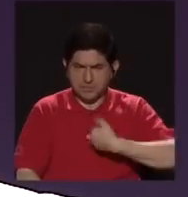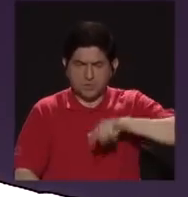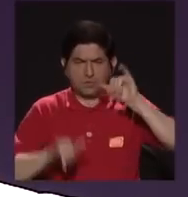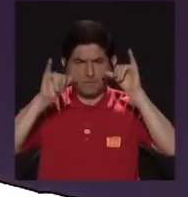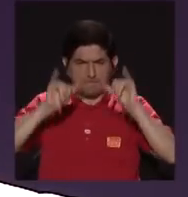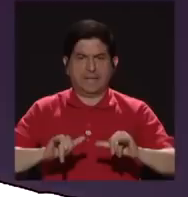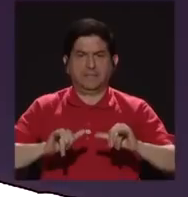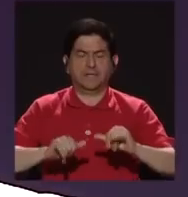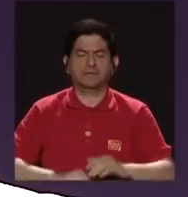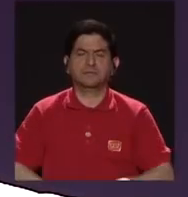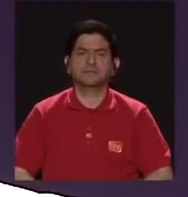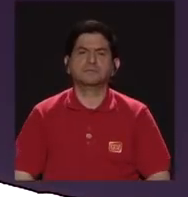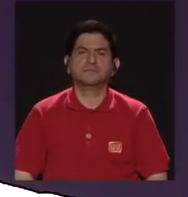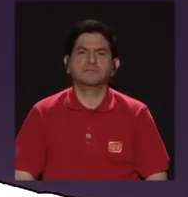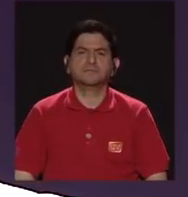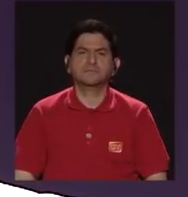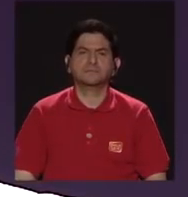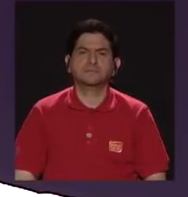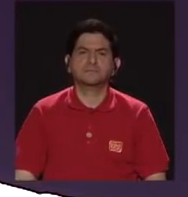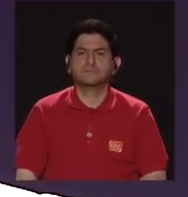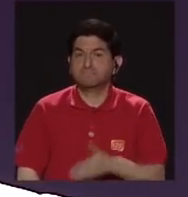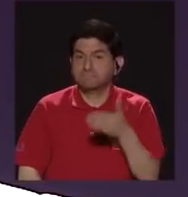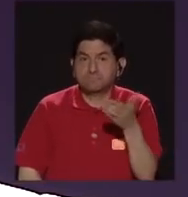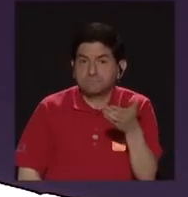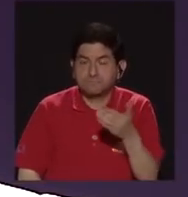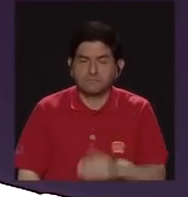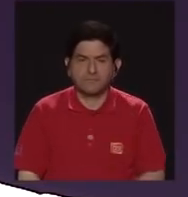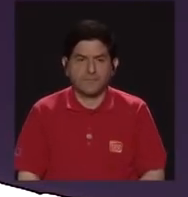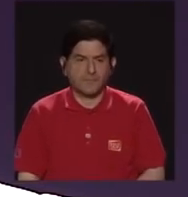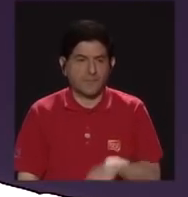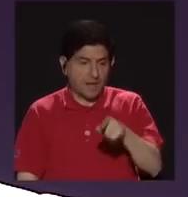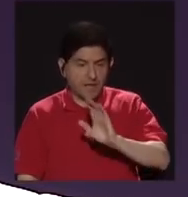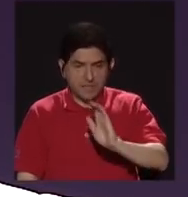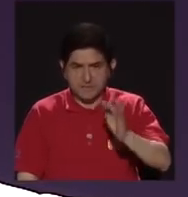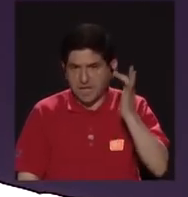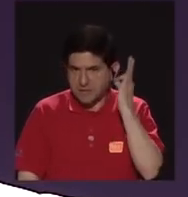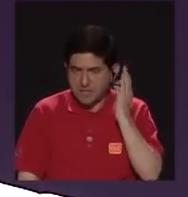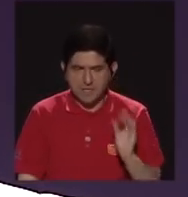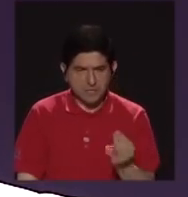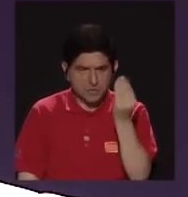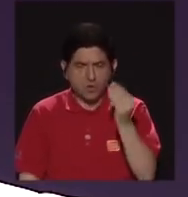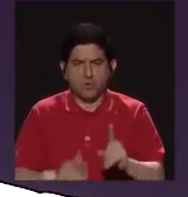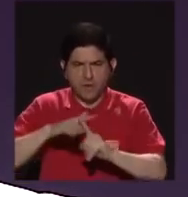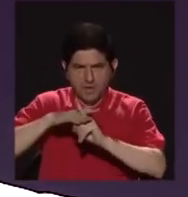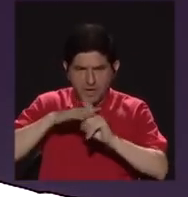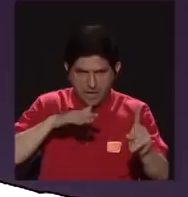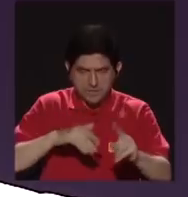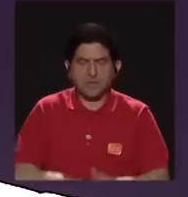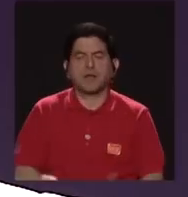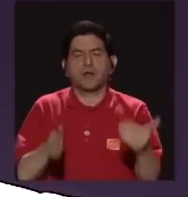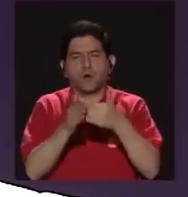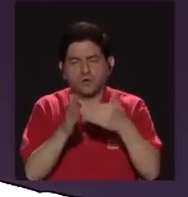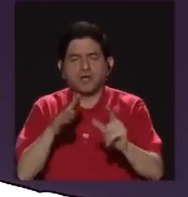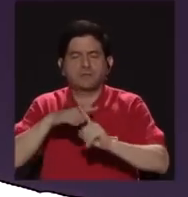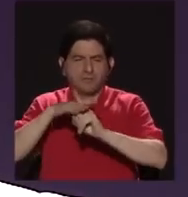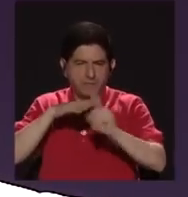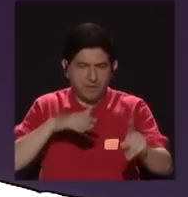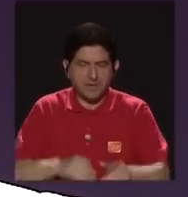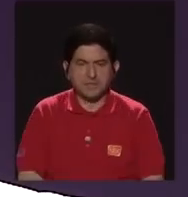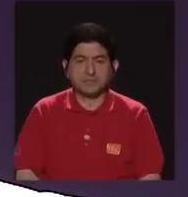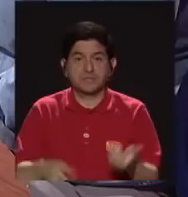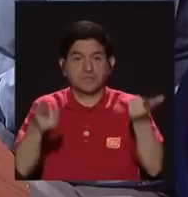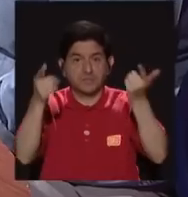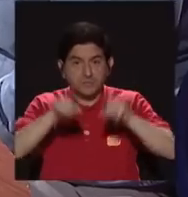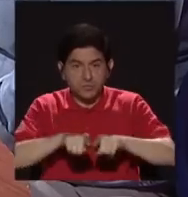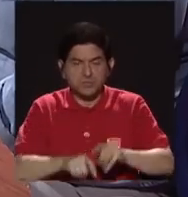que estas menores, al fugarse una vez y otra vez, porque había habido un evento